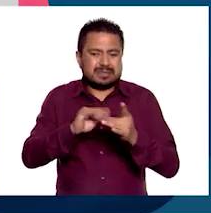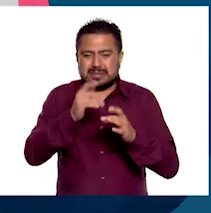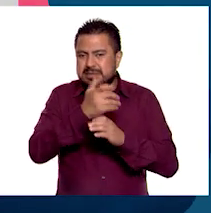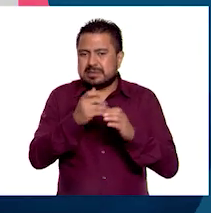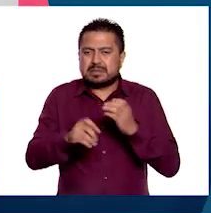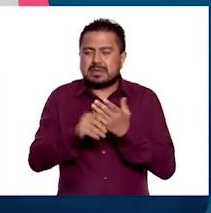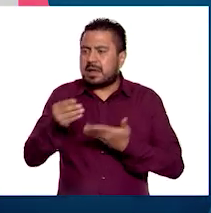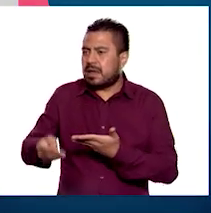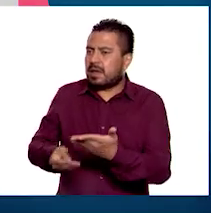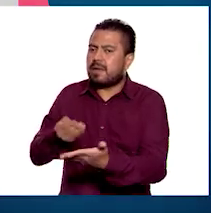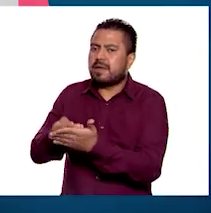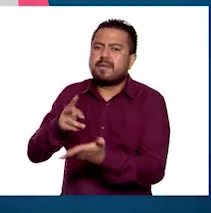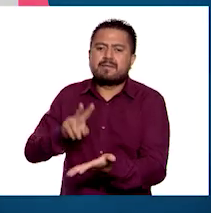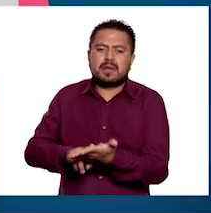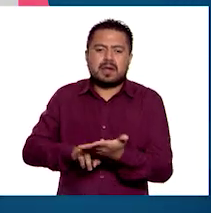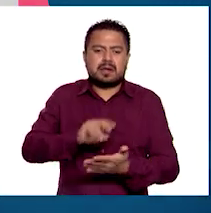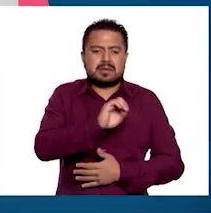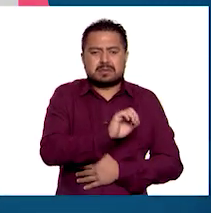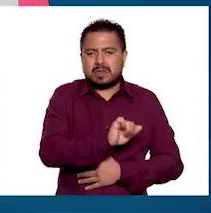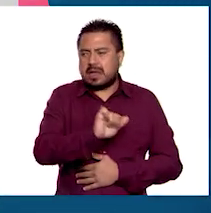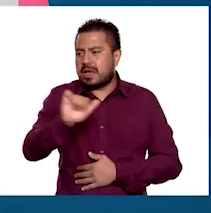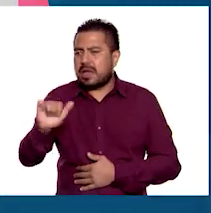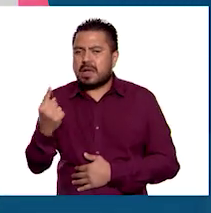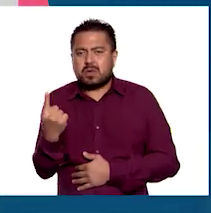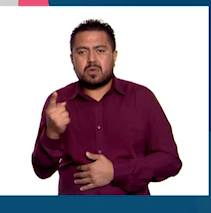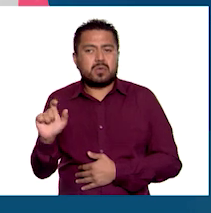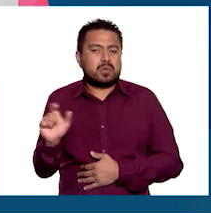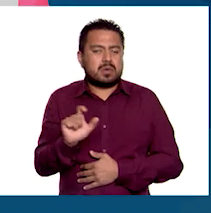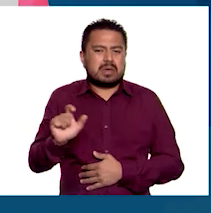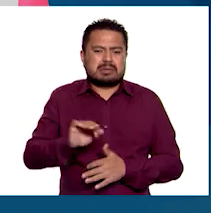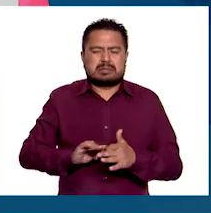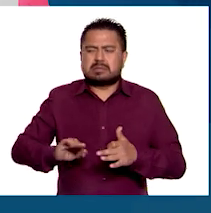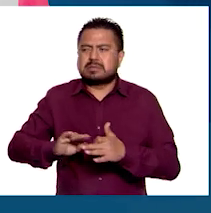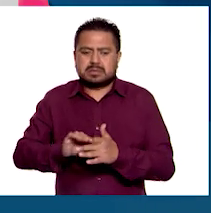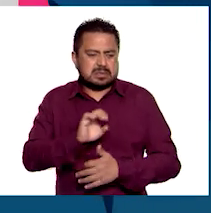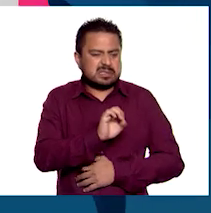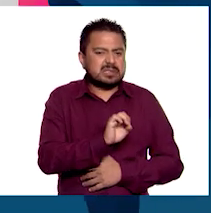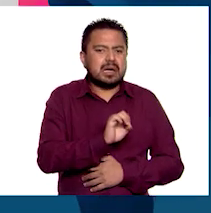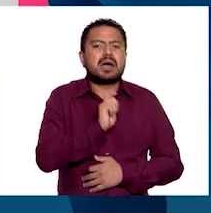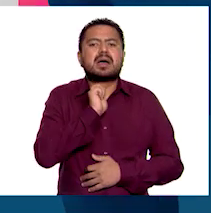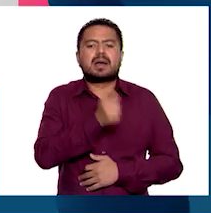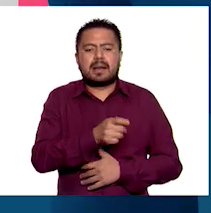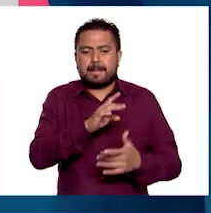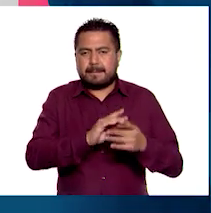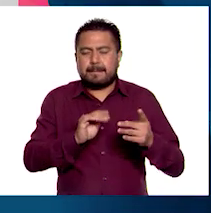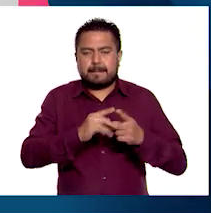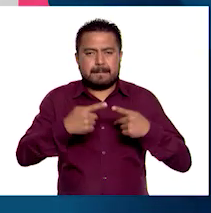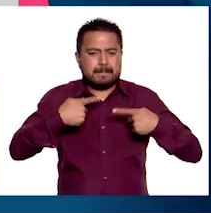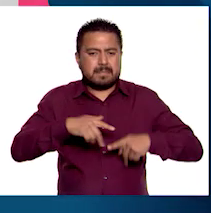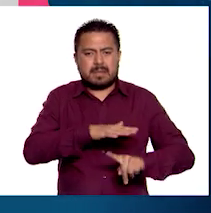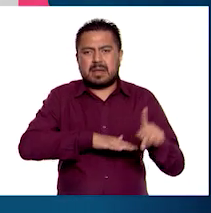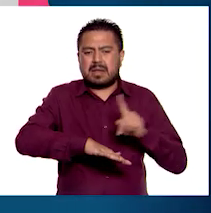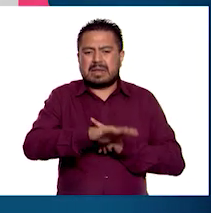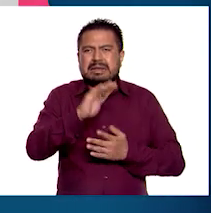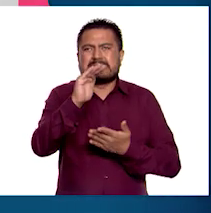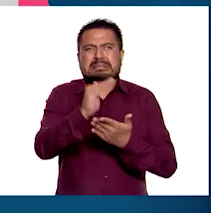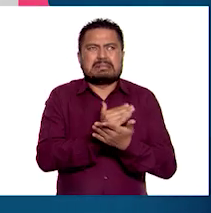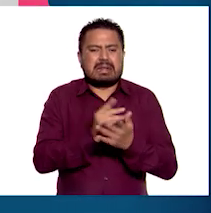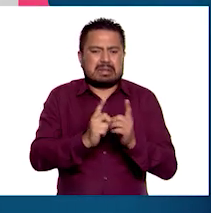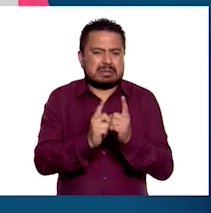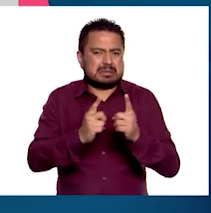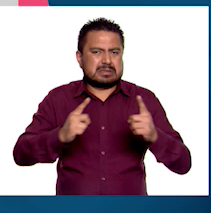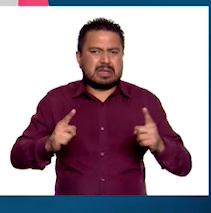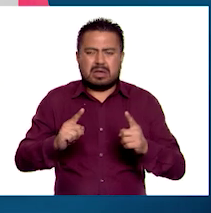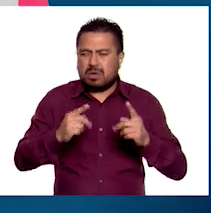arroja valores que van de cero a uno. Cuando se aproxima a cero, indica que la población tiene un bajo desarrollo